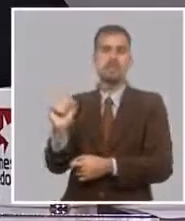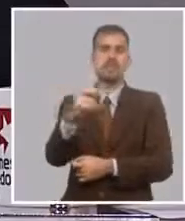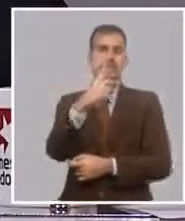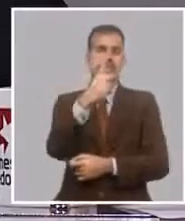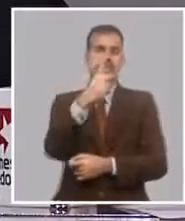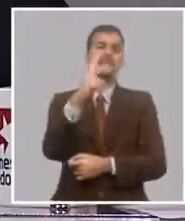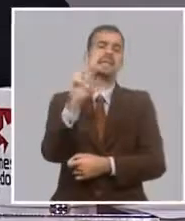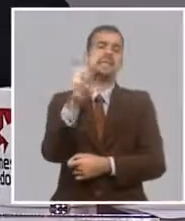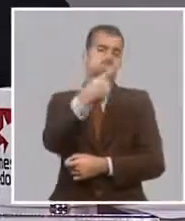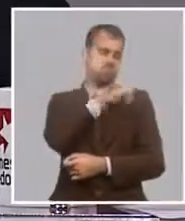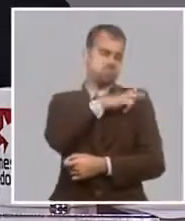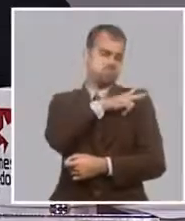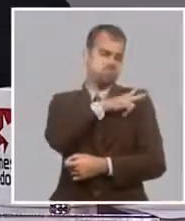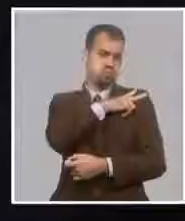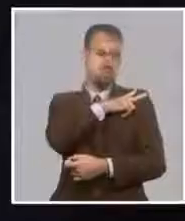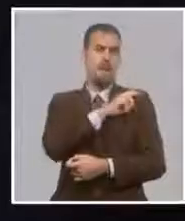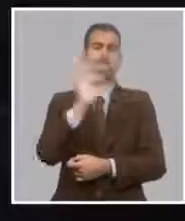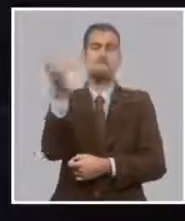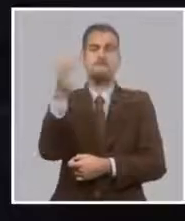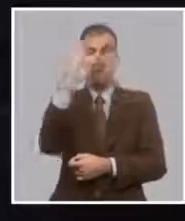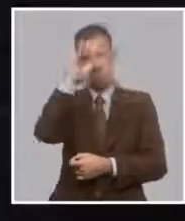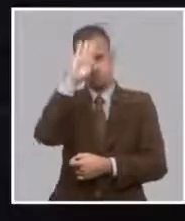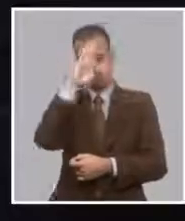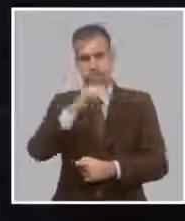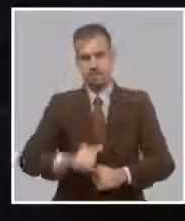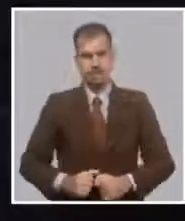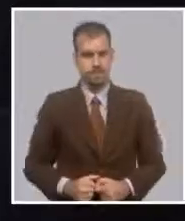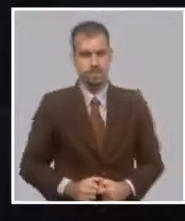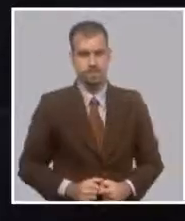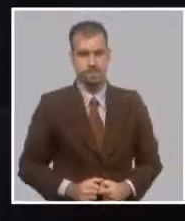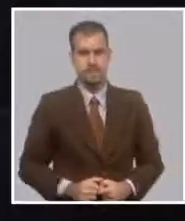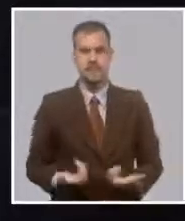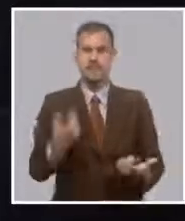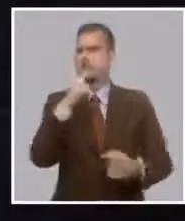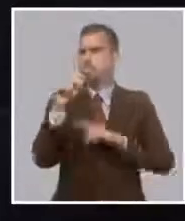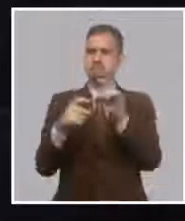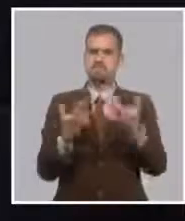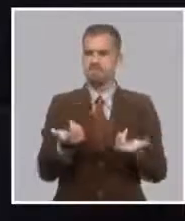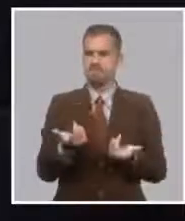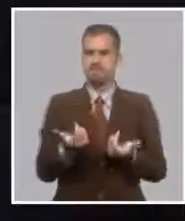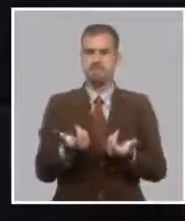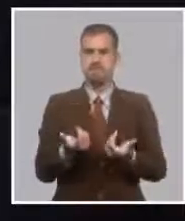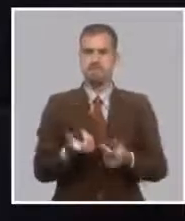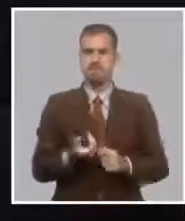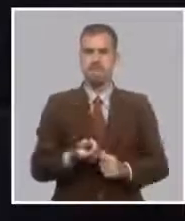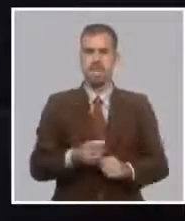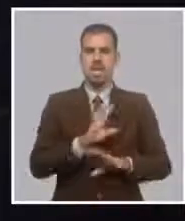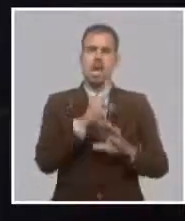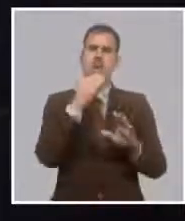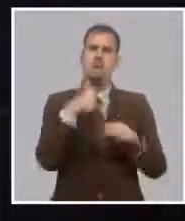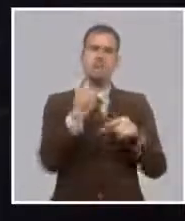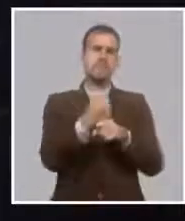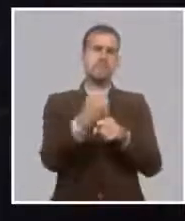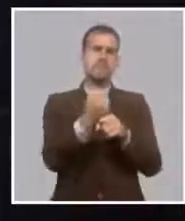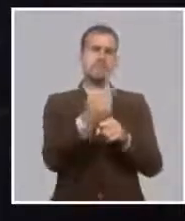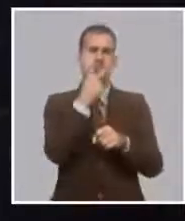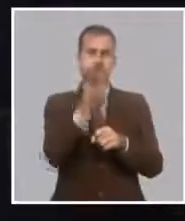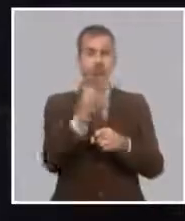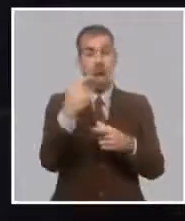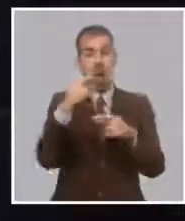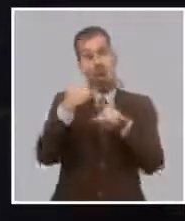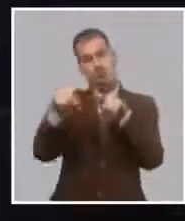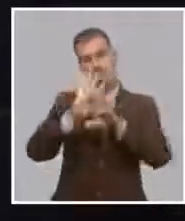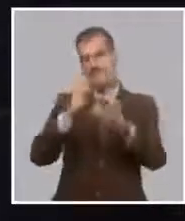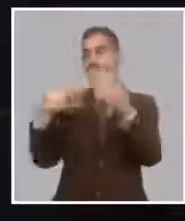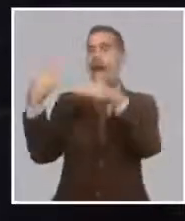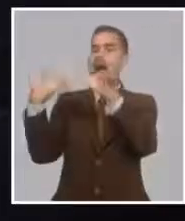primero del Banco Central de Cuba. Mayore, ¿cuáles son las decisiones que se han ido adoptando? Algunas venían de la estrategia de desarrollo económico y social adoptada por el país.